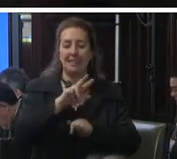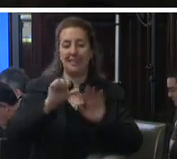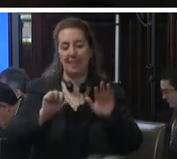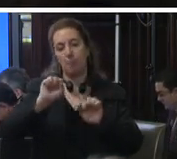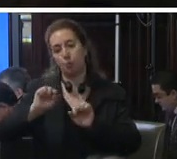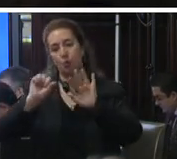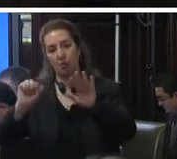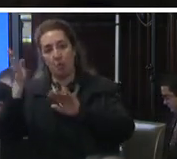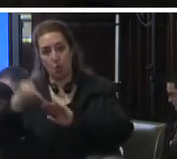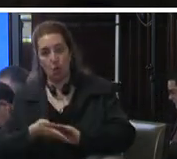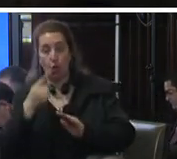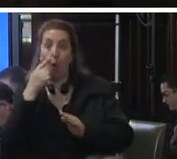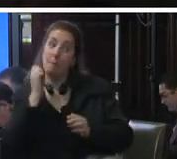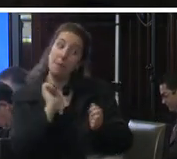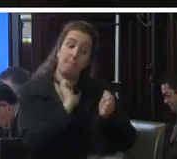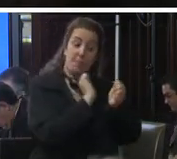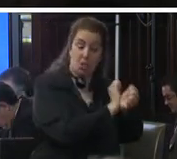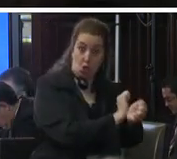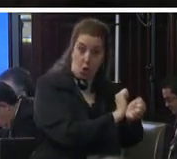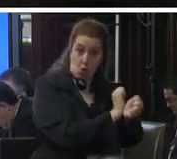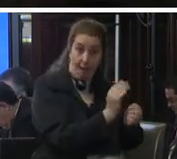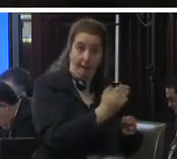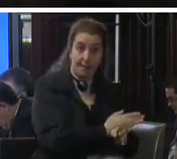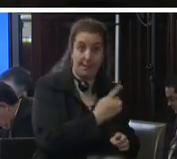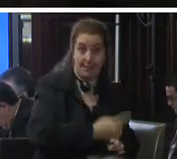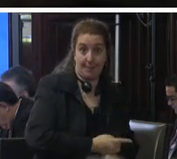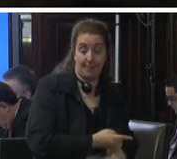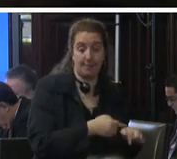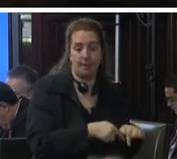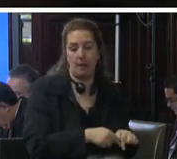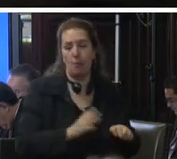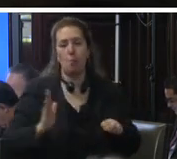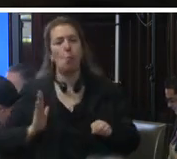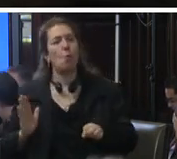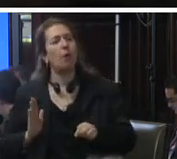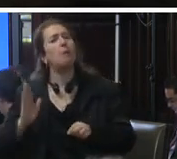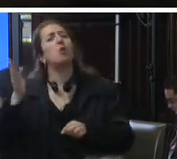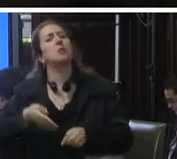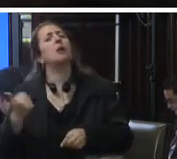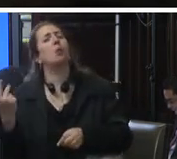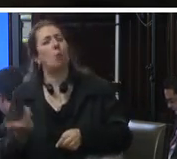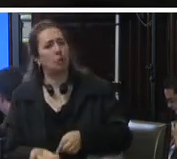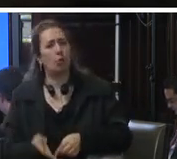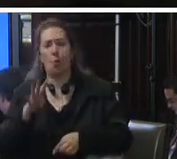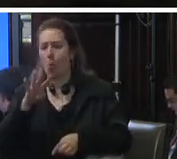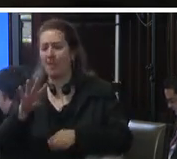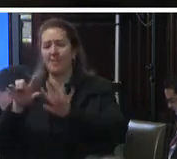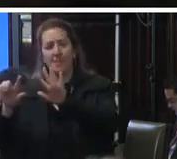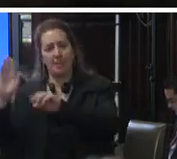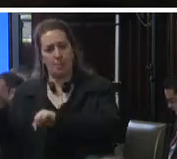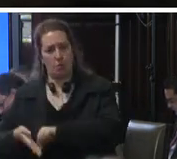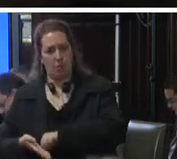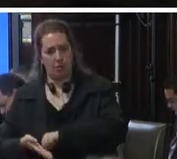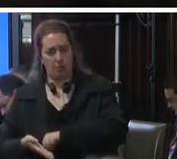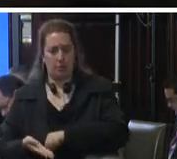hombres privados de libertad se encuentran en prisión preventiva mientras que en el caso de las mujeres el porcentaje asciende a 47 por ciento